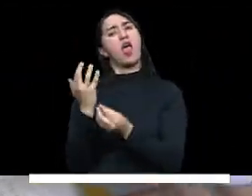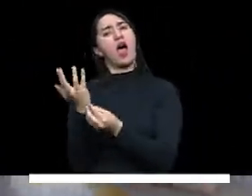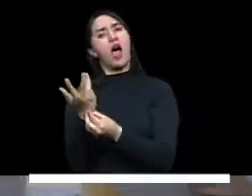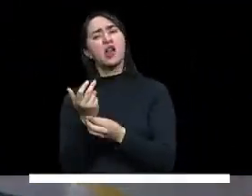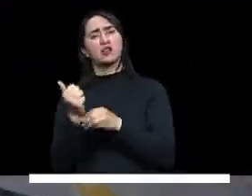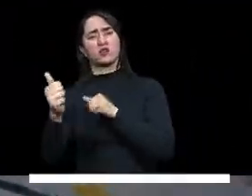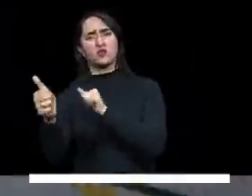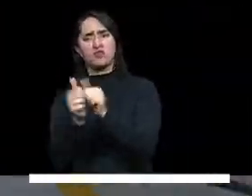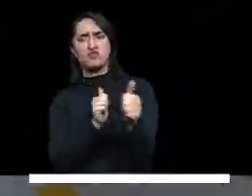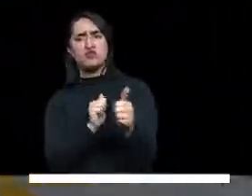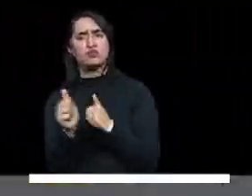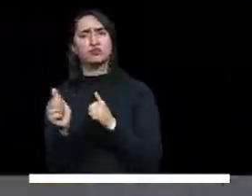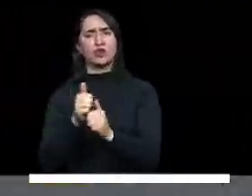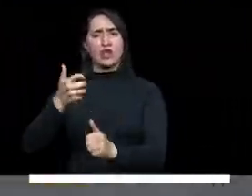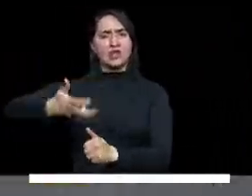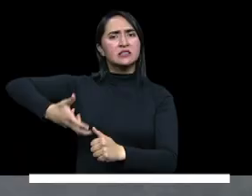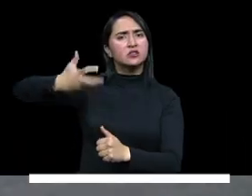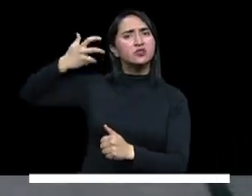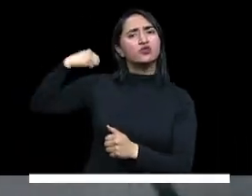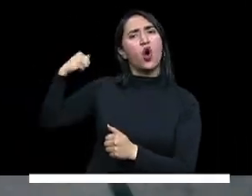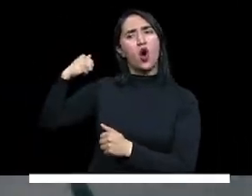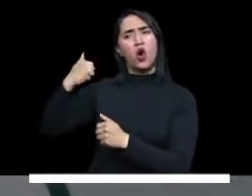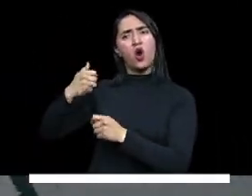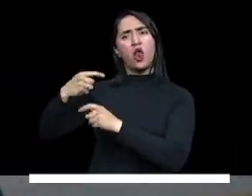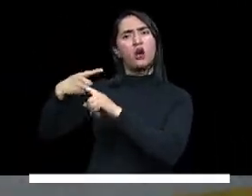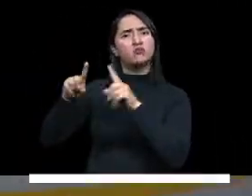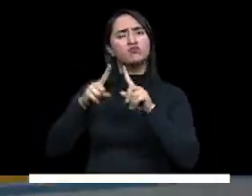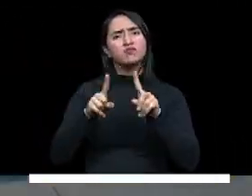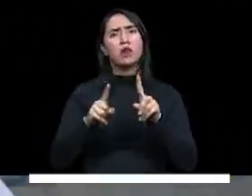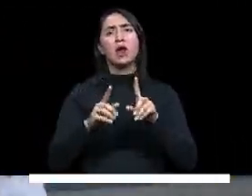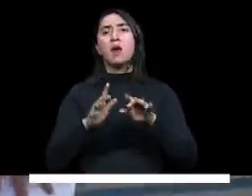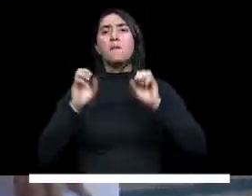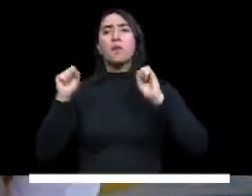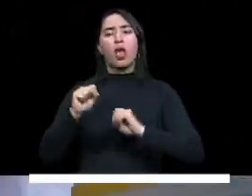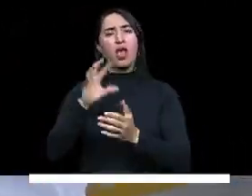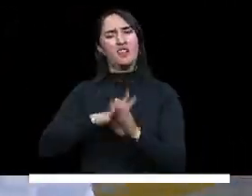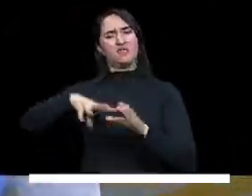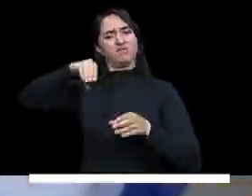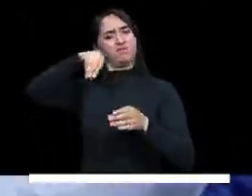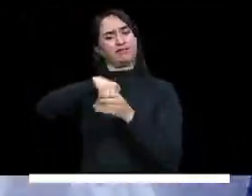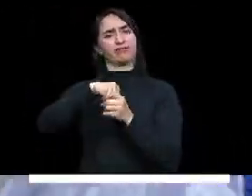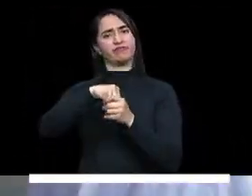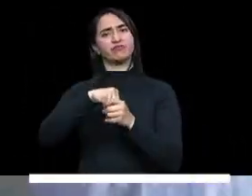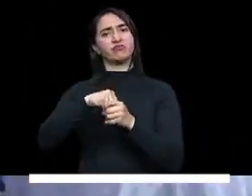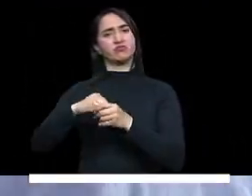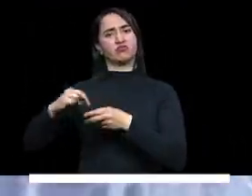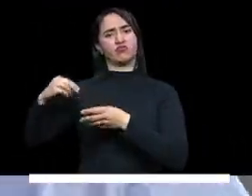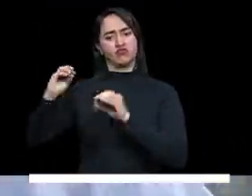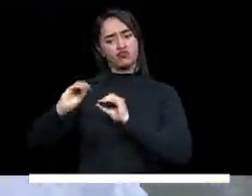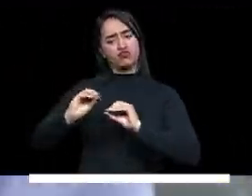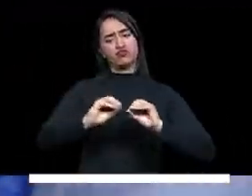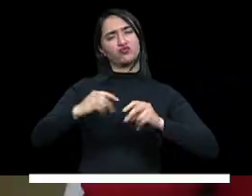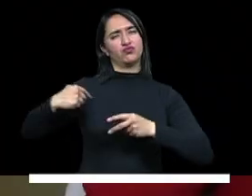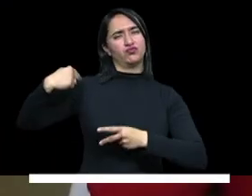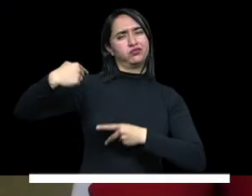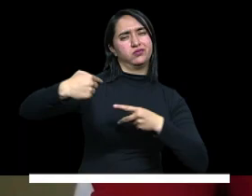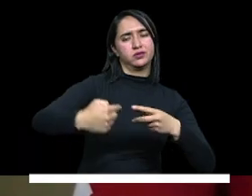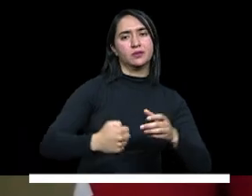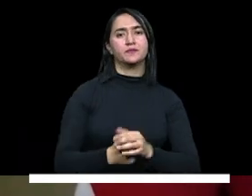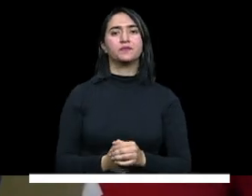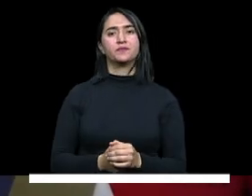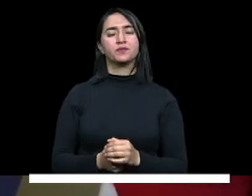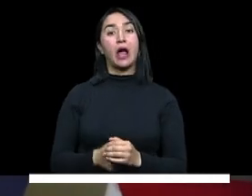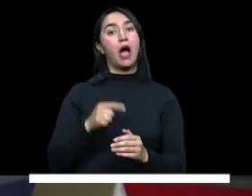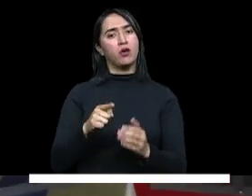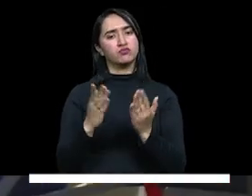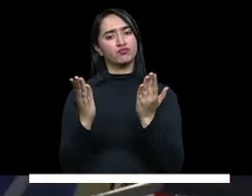deporte, la historia, la geografía hagan parte de la formación de esta generación. Garantizar entonces esta formación integral